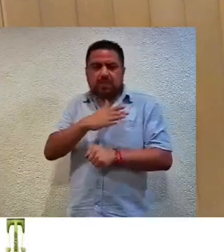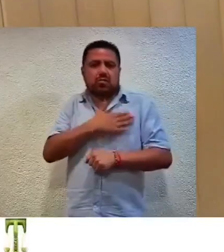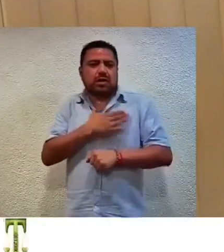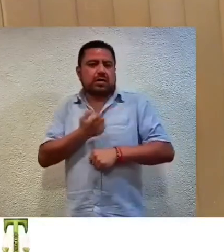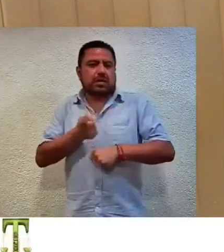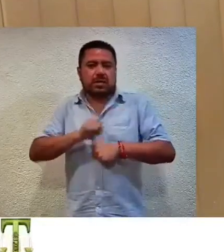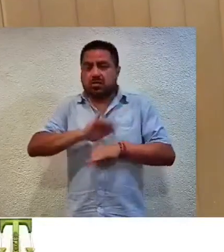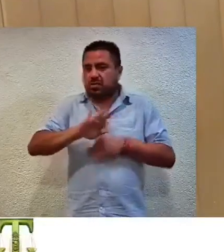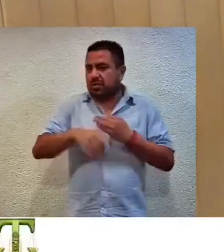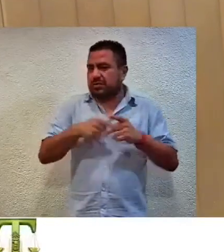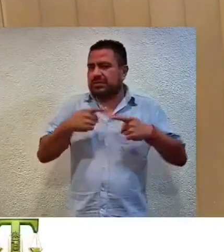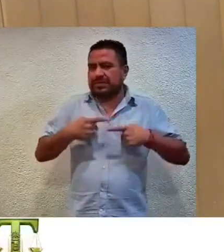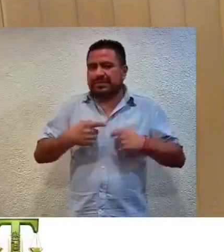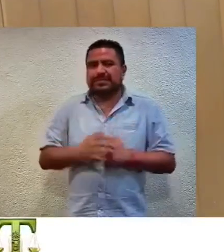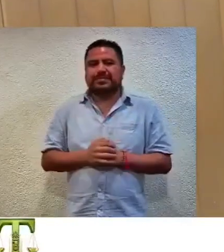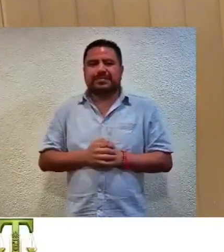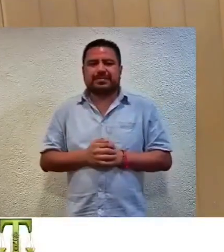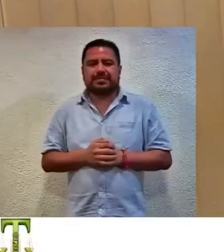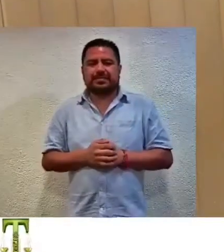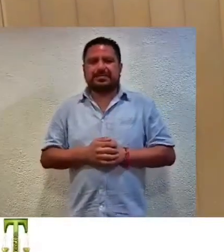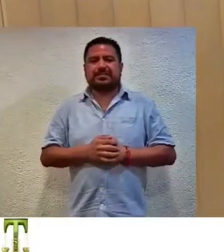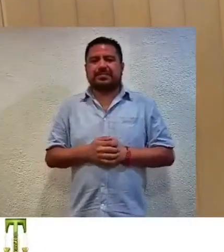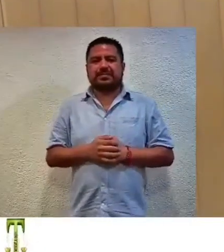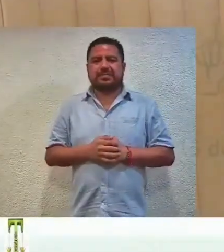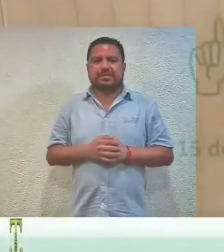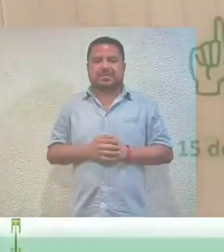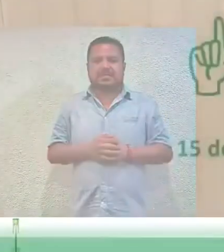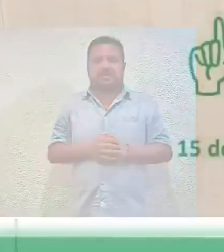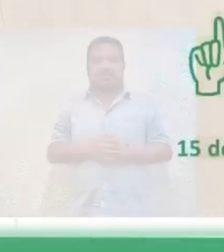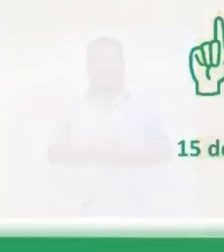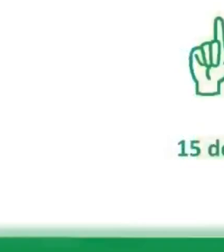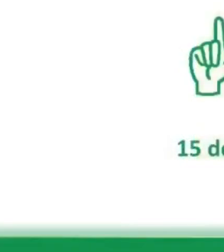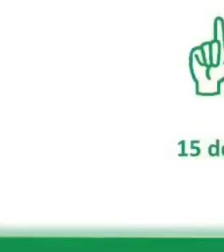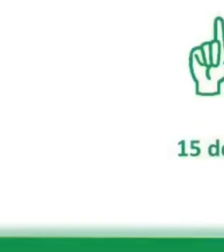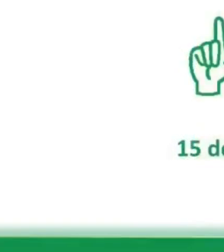y todos gracias buenos días gracias gracias gracias gracias